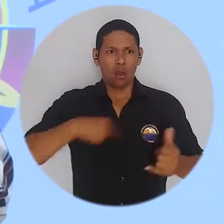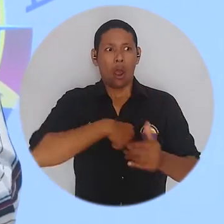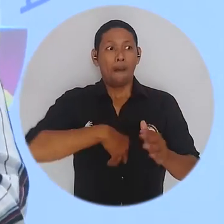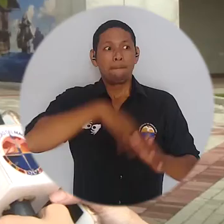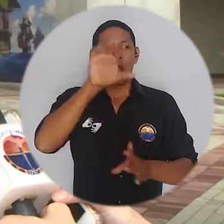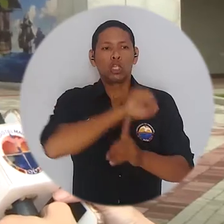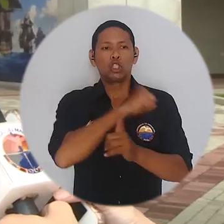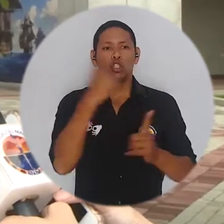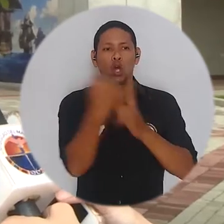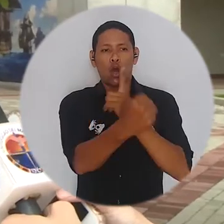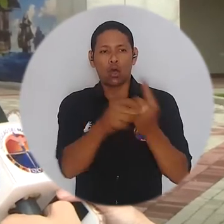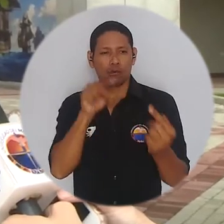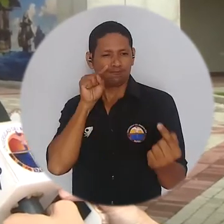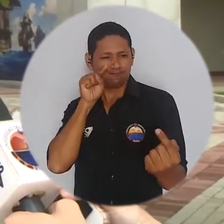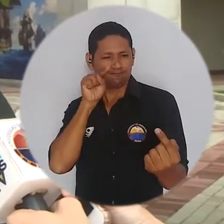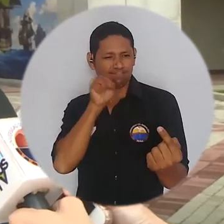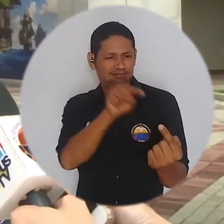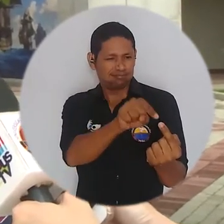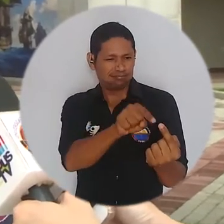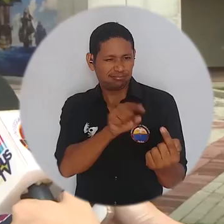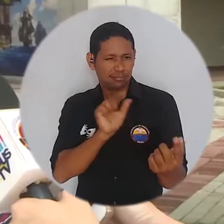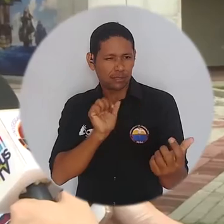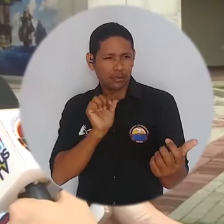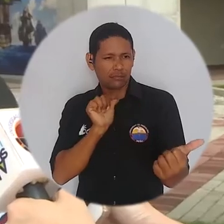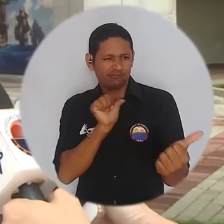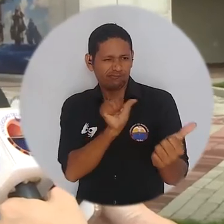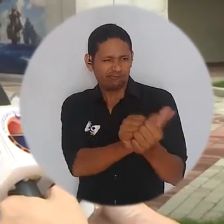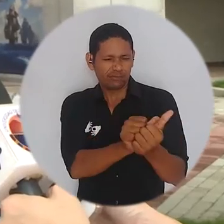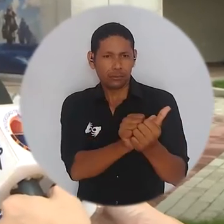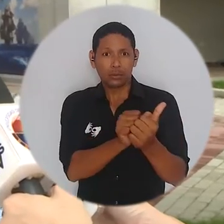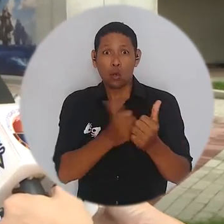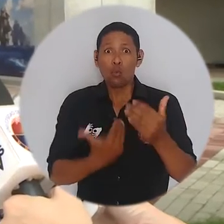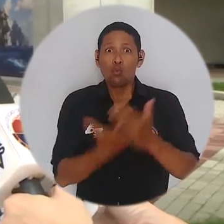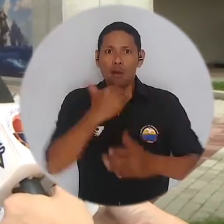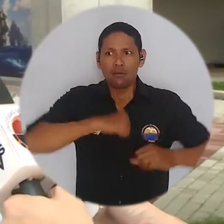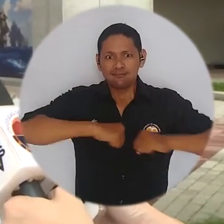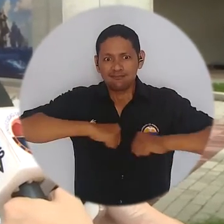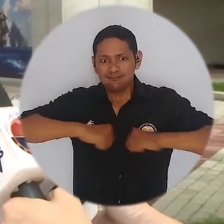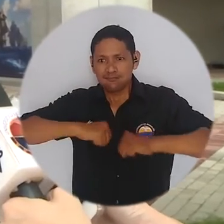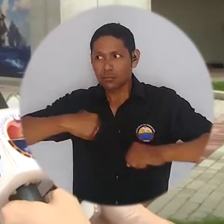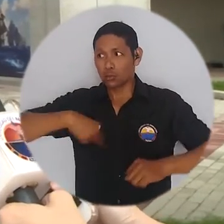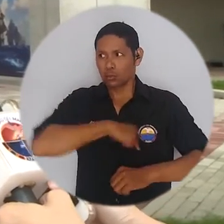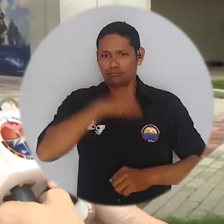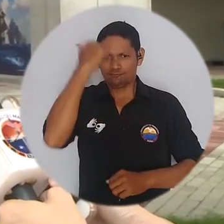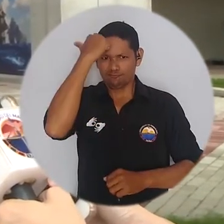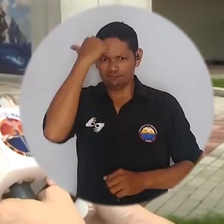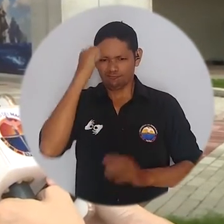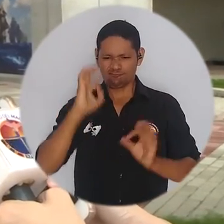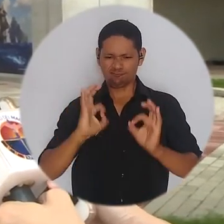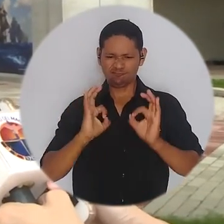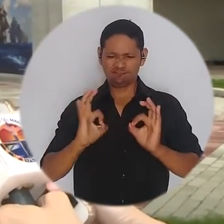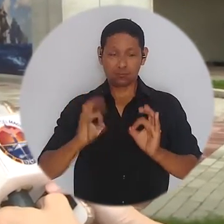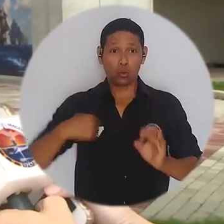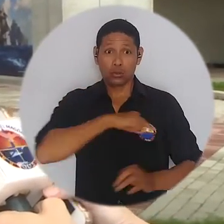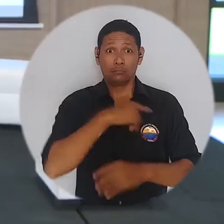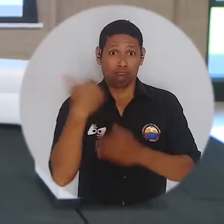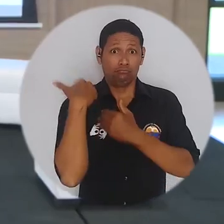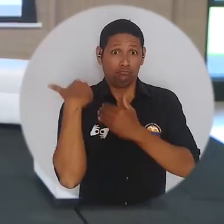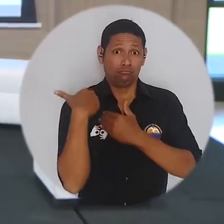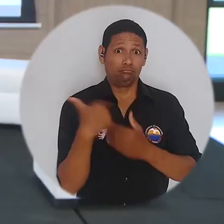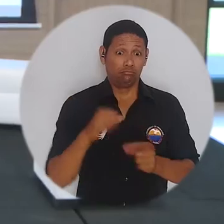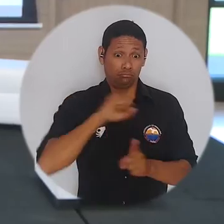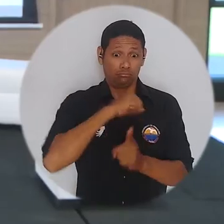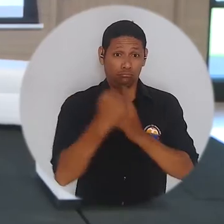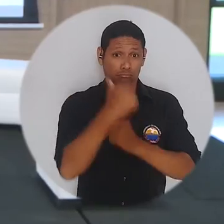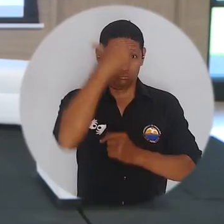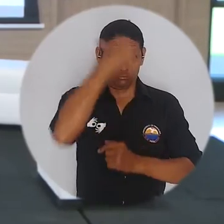acercándonos más a esa sociedad a través de nuestros estudiantes, entendiendo esa nueva dinámica que nosotros como profesores nos debemos a ellos y que